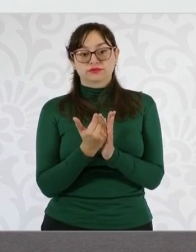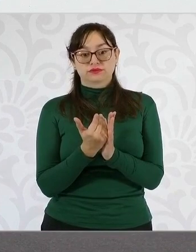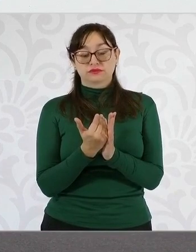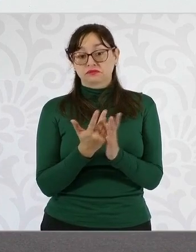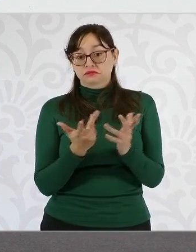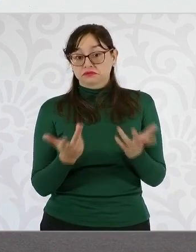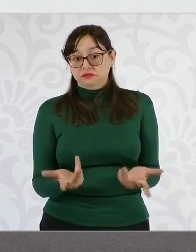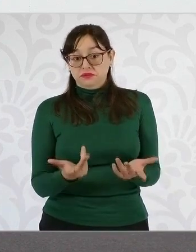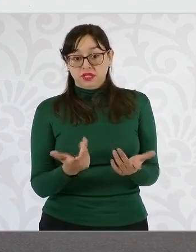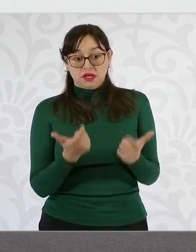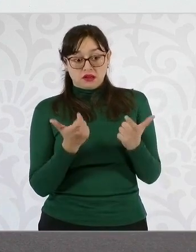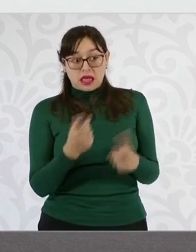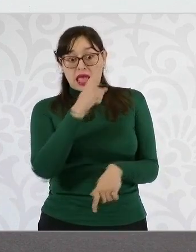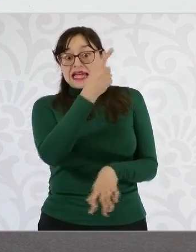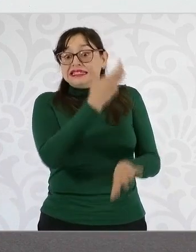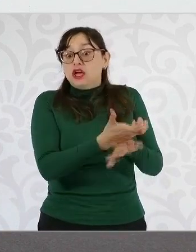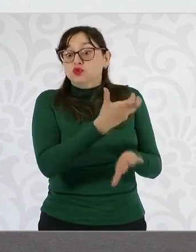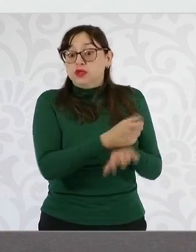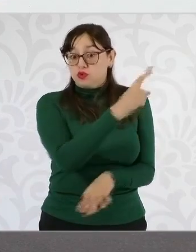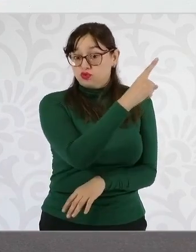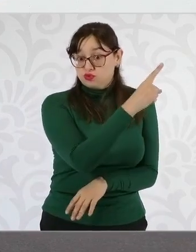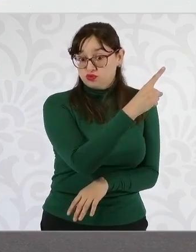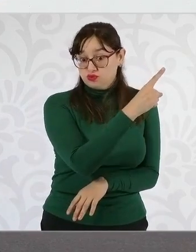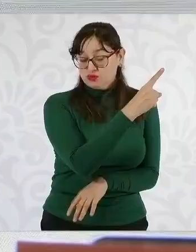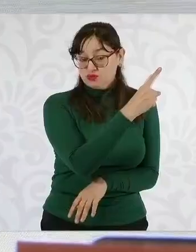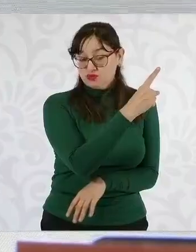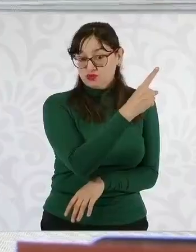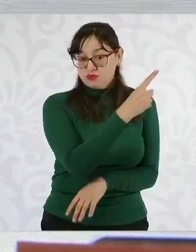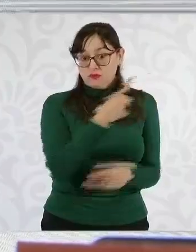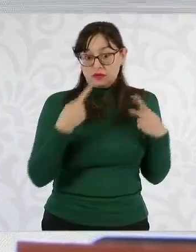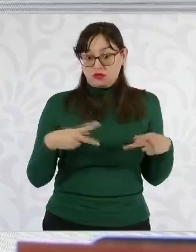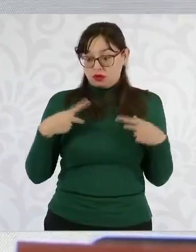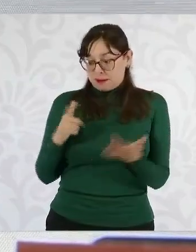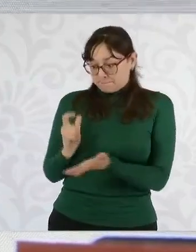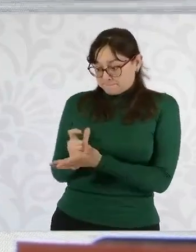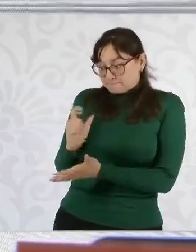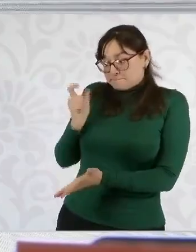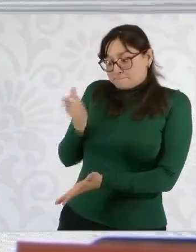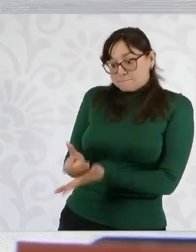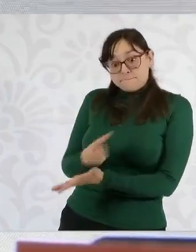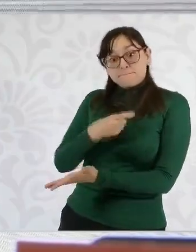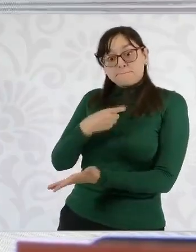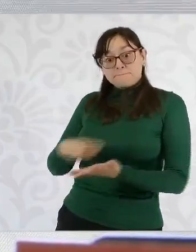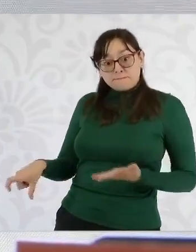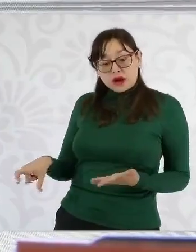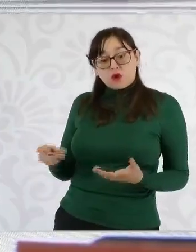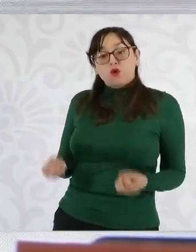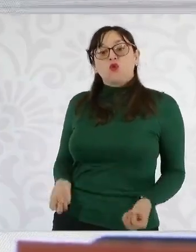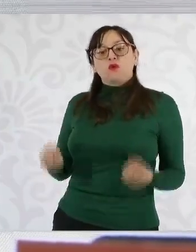precios en los Estados Unidos de América? ¿Cuál sería el efecto? Y ayer me dijeron,